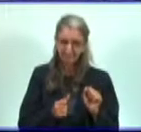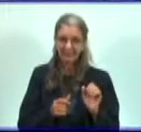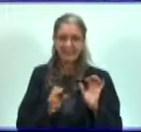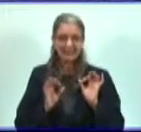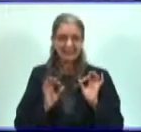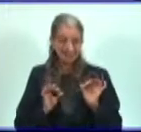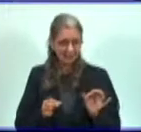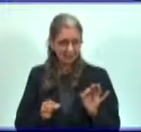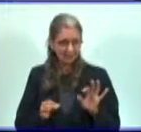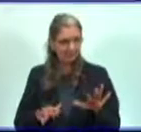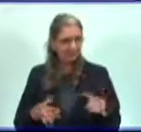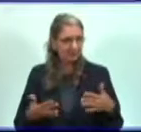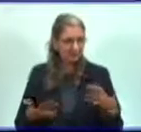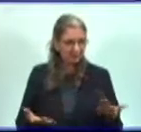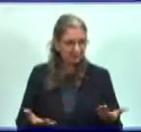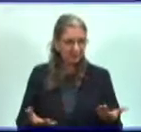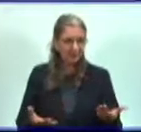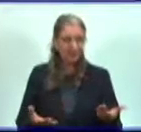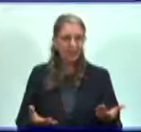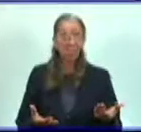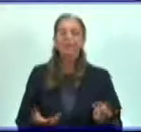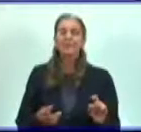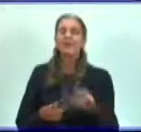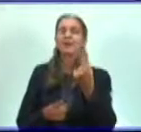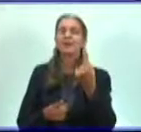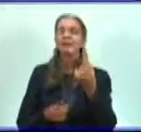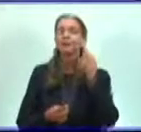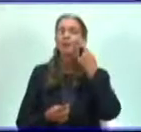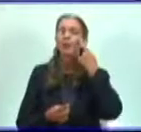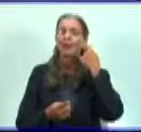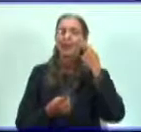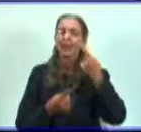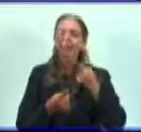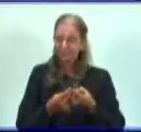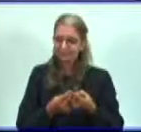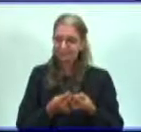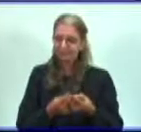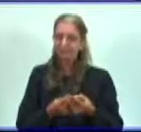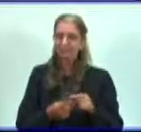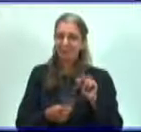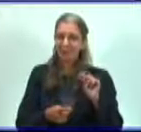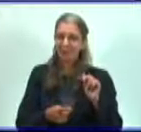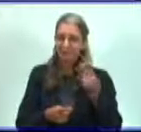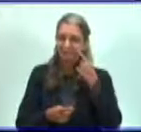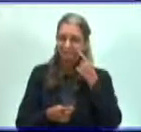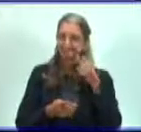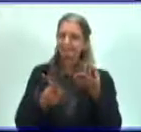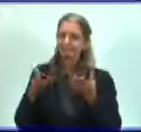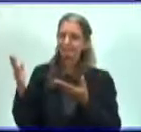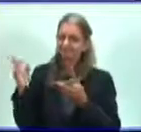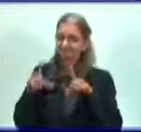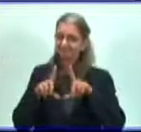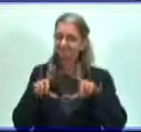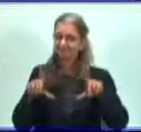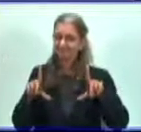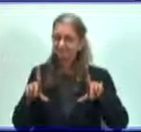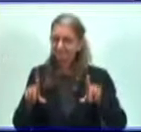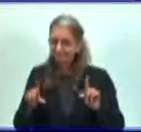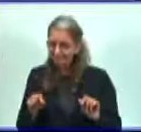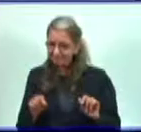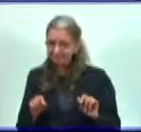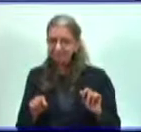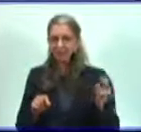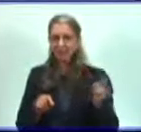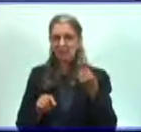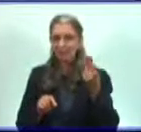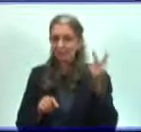tener presente dirigirte a los objetivos. Vamos entonces a observar en pantalla que esta unidad 2,